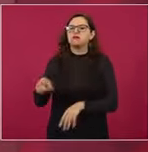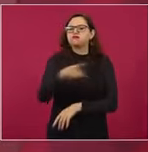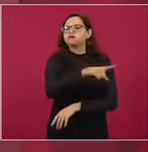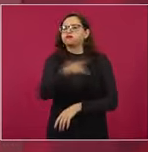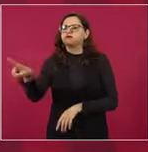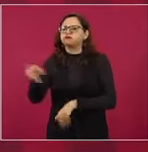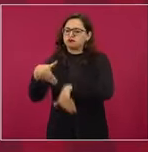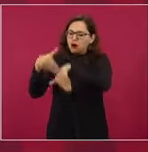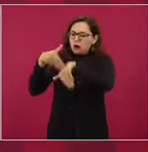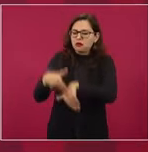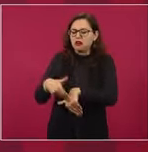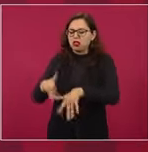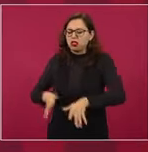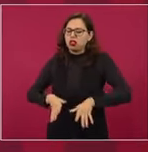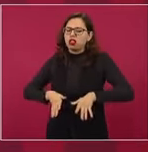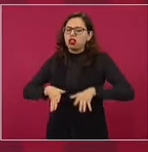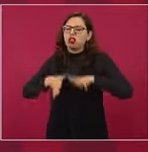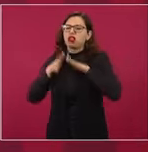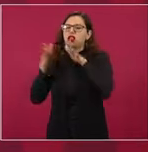es ignorante.